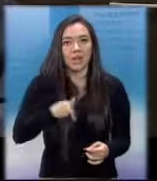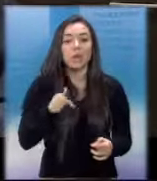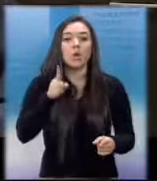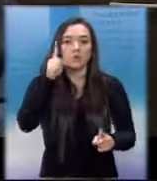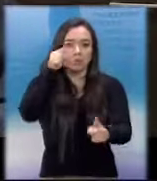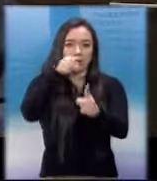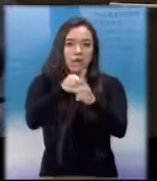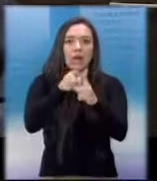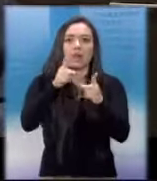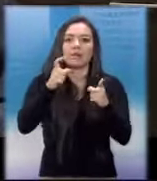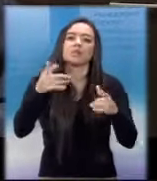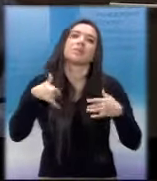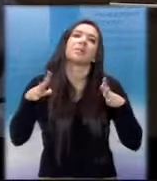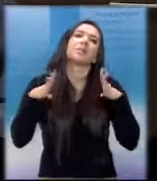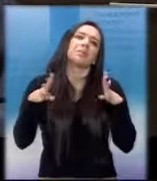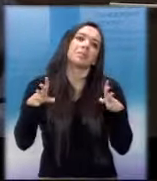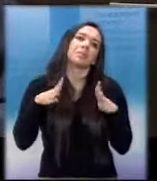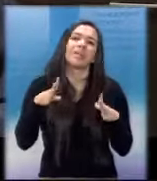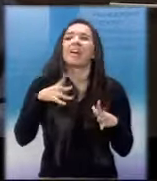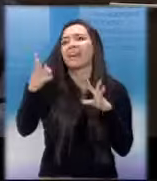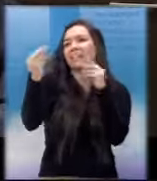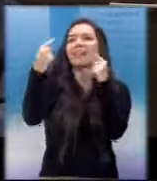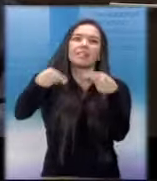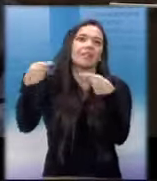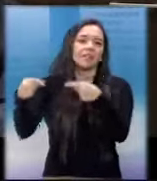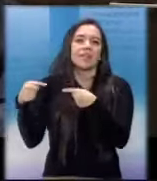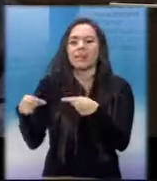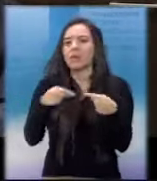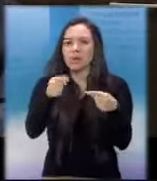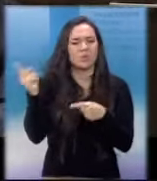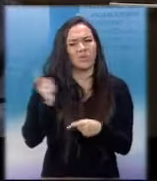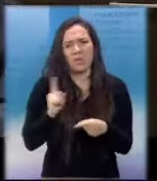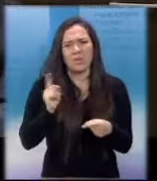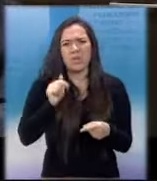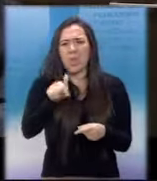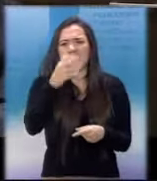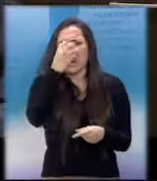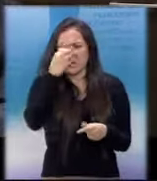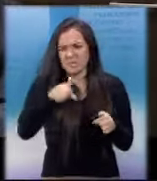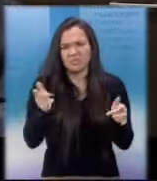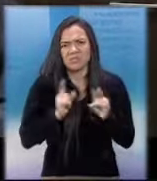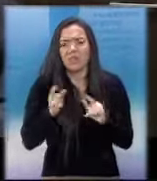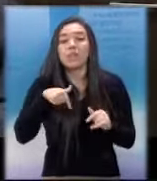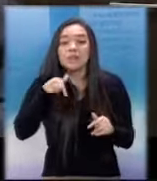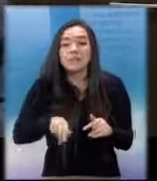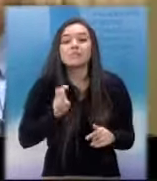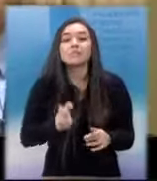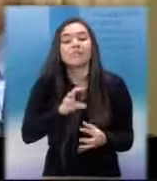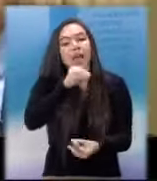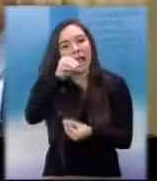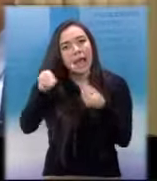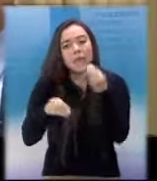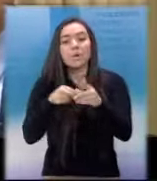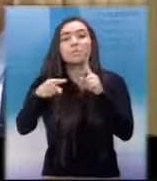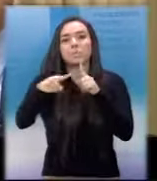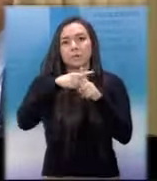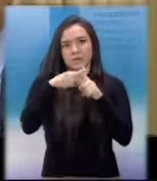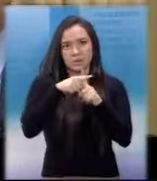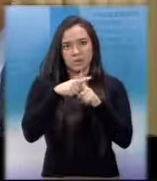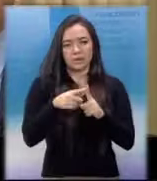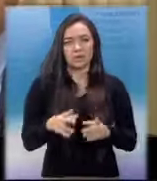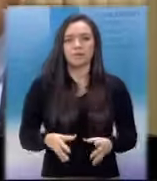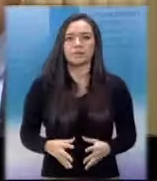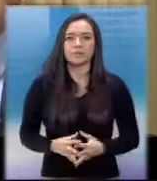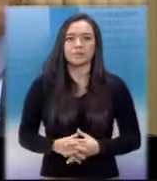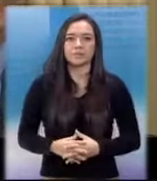a descansar y a estar escuchando a diputados que en este momento no están produciendo cosas positivas. Diputado, usted habla de